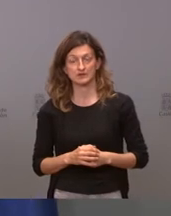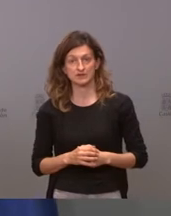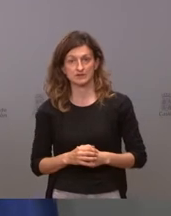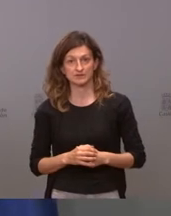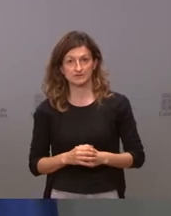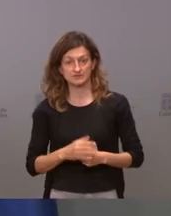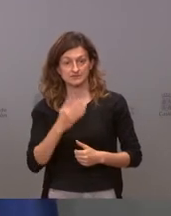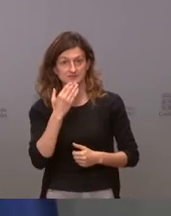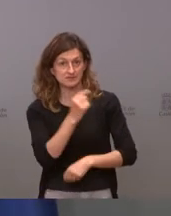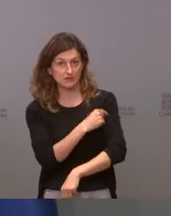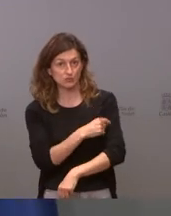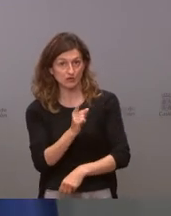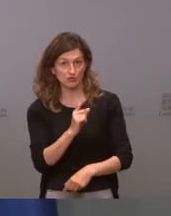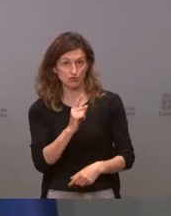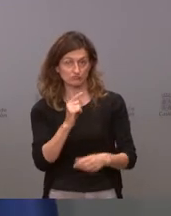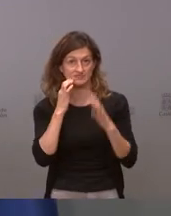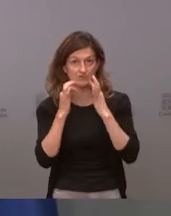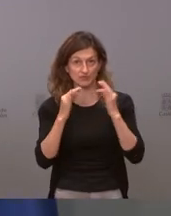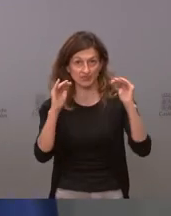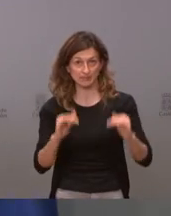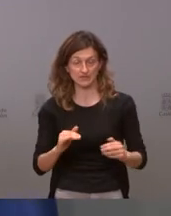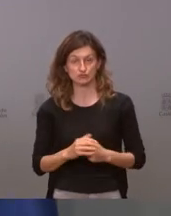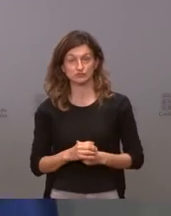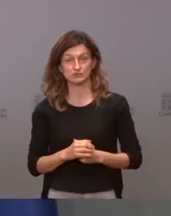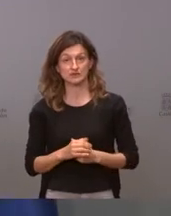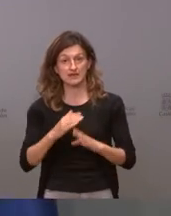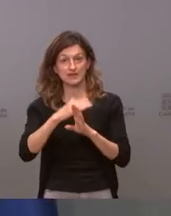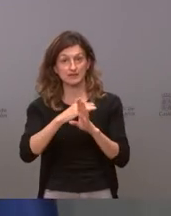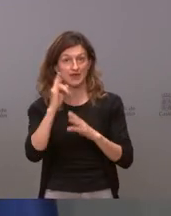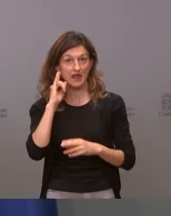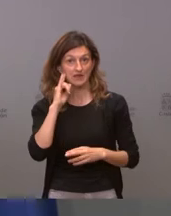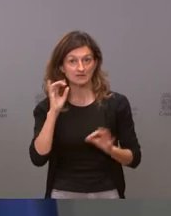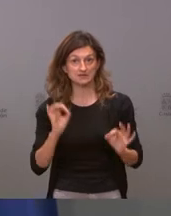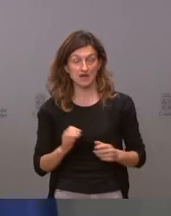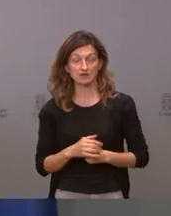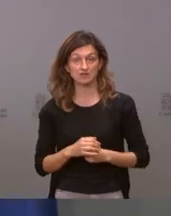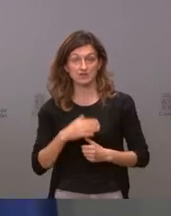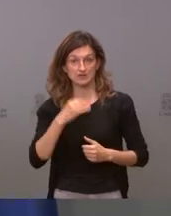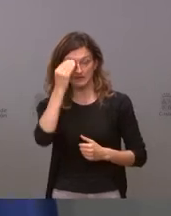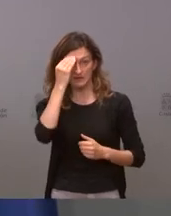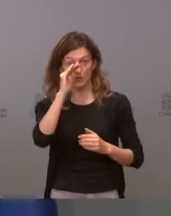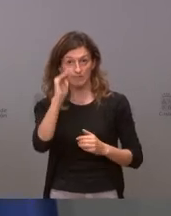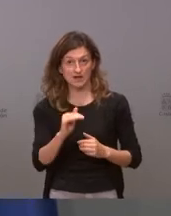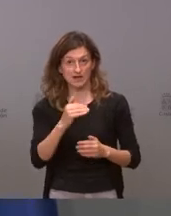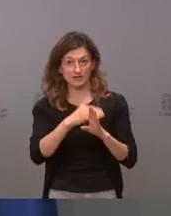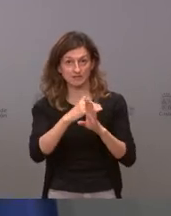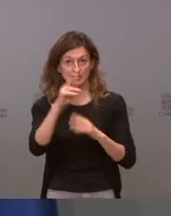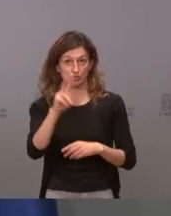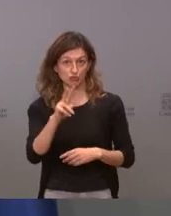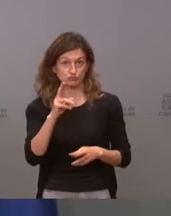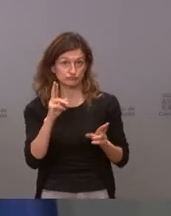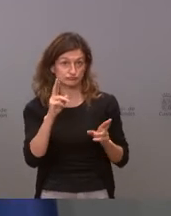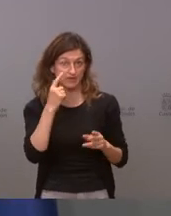que el de no vacunarse sobre el nivel de alerta lo más probable es que podamos bajarlo a nivel dos vamos a ver